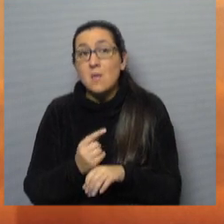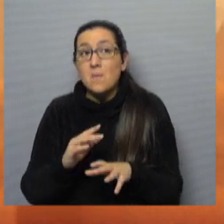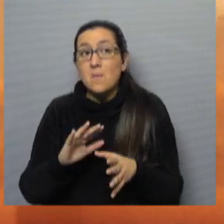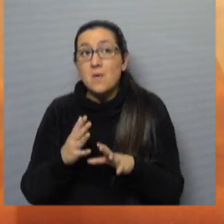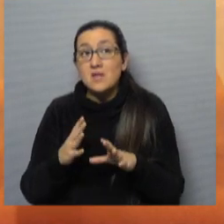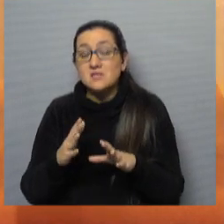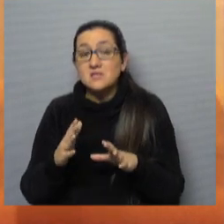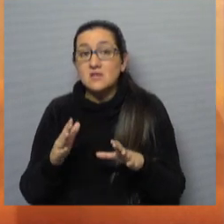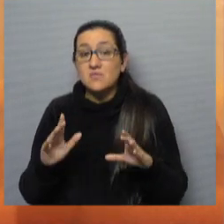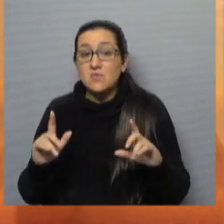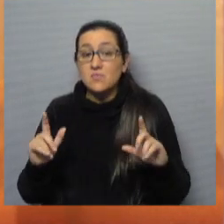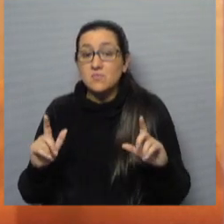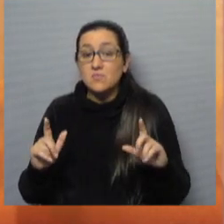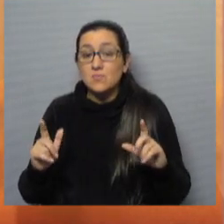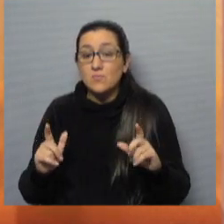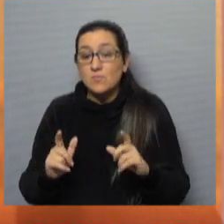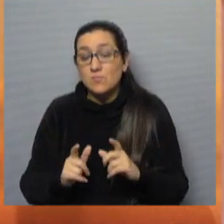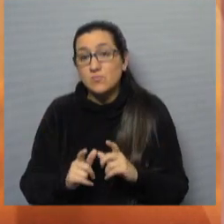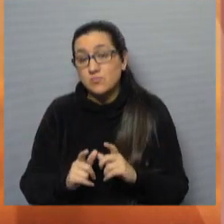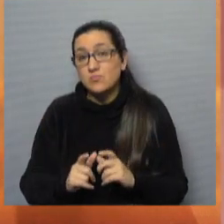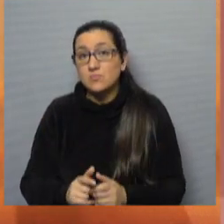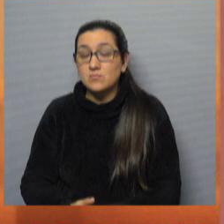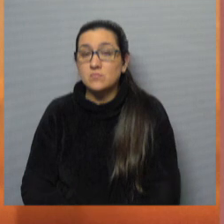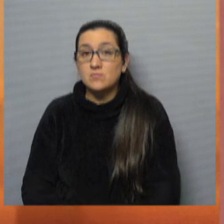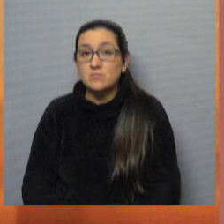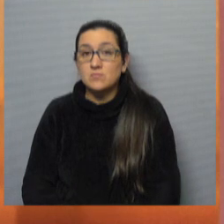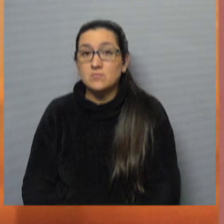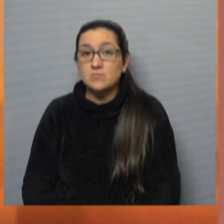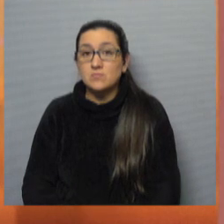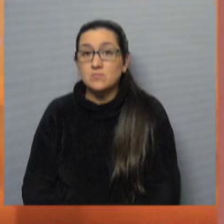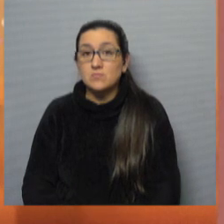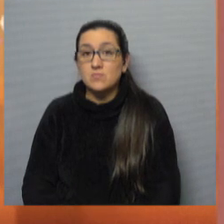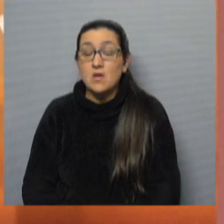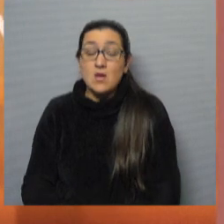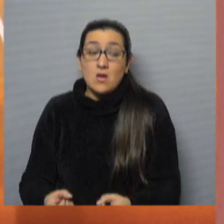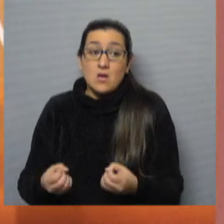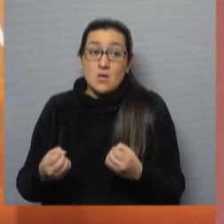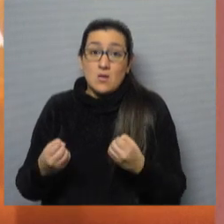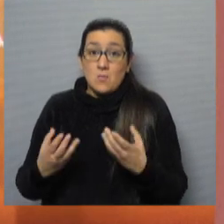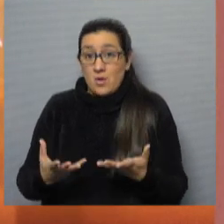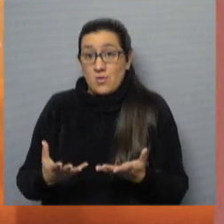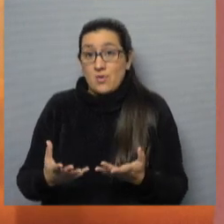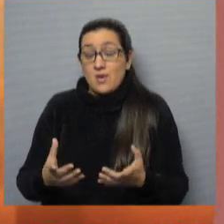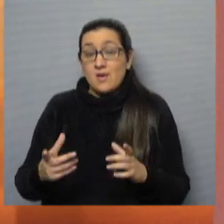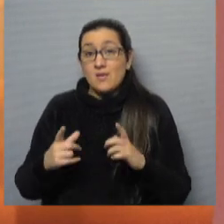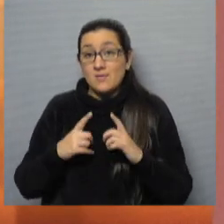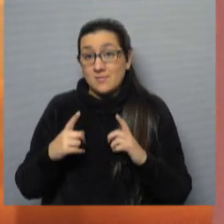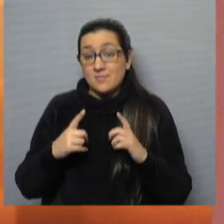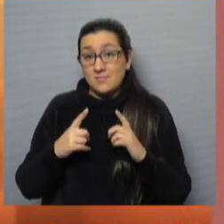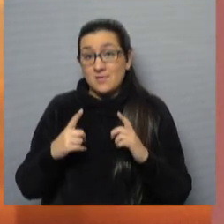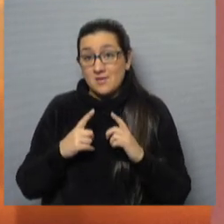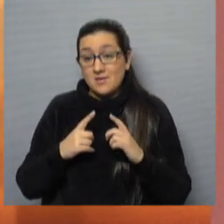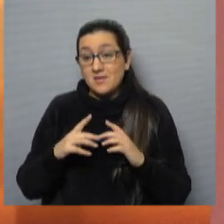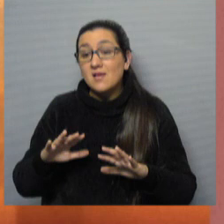apreciablemente. Y habrá que esperar qué